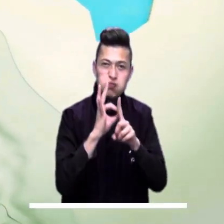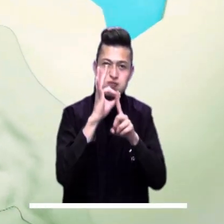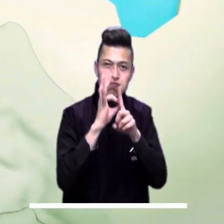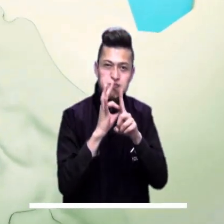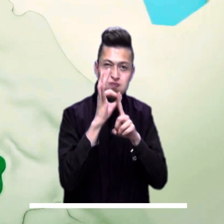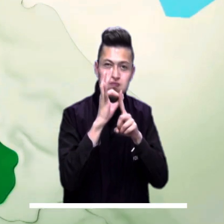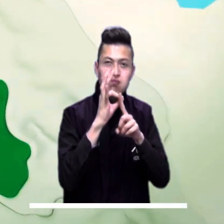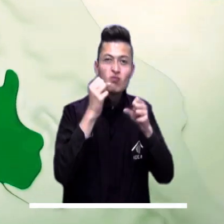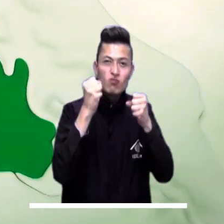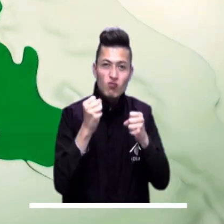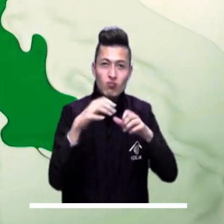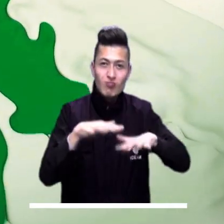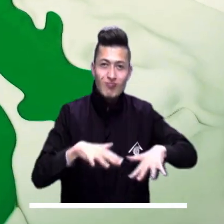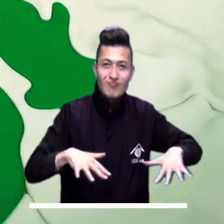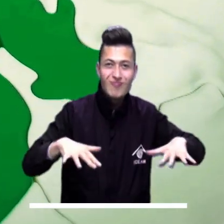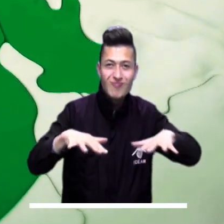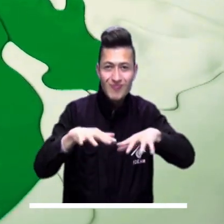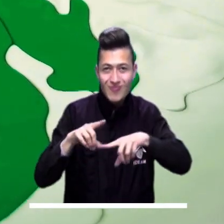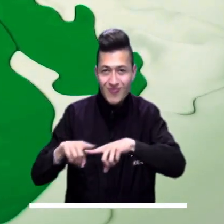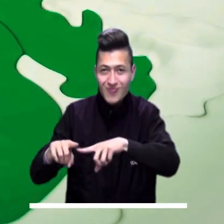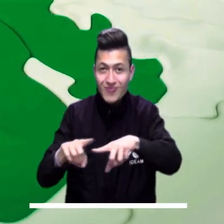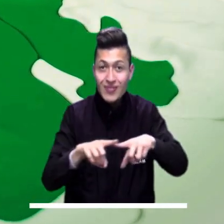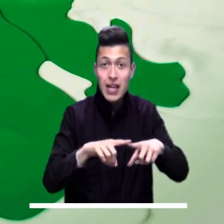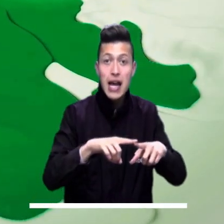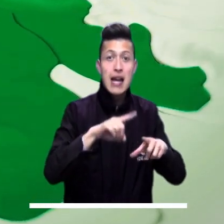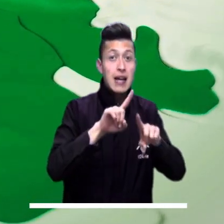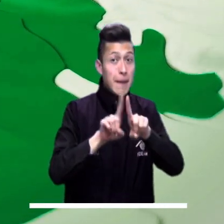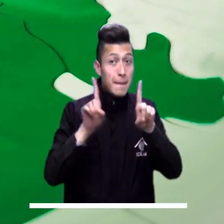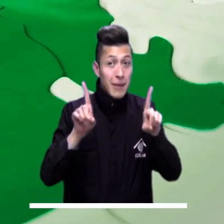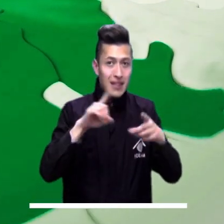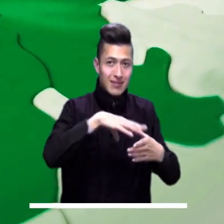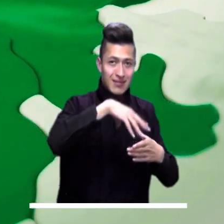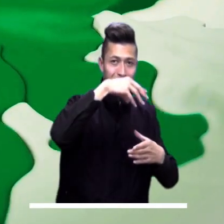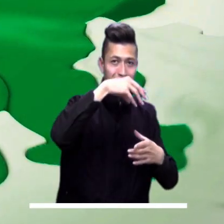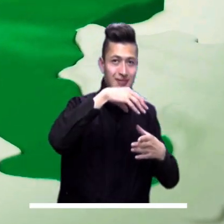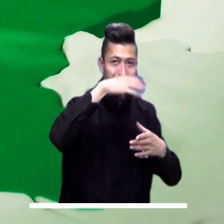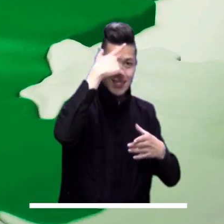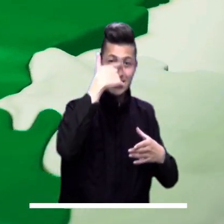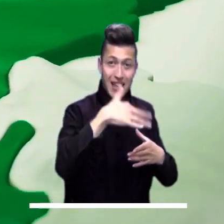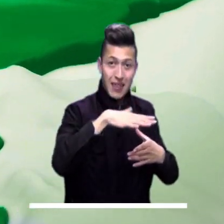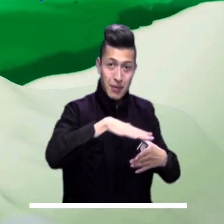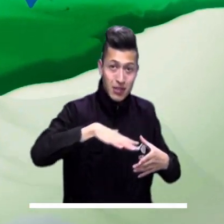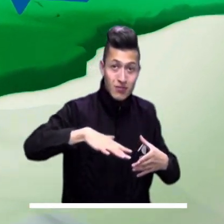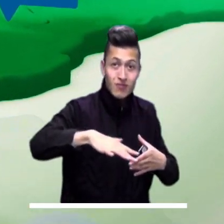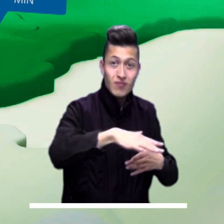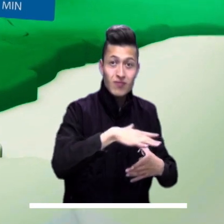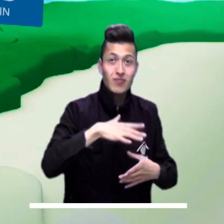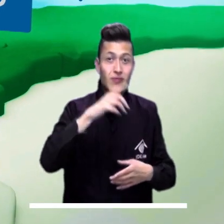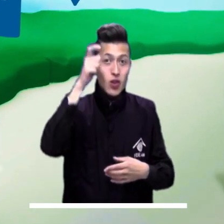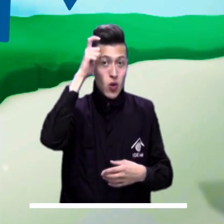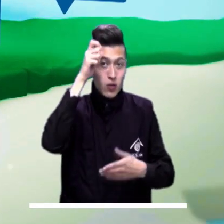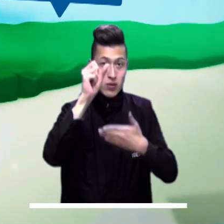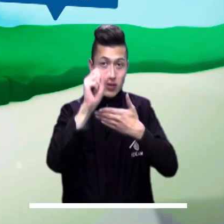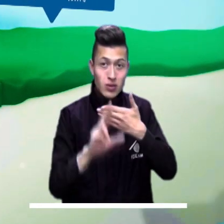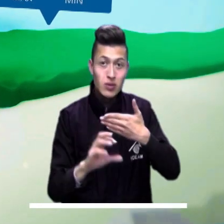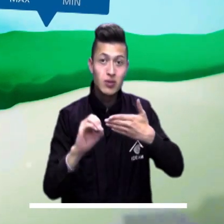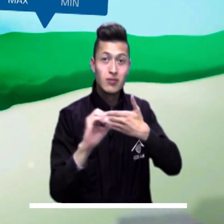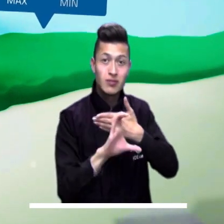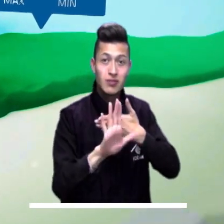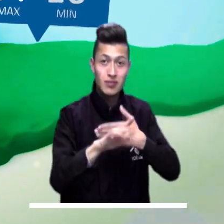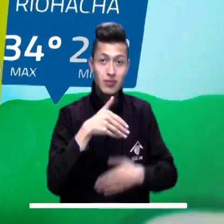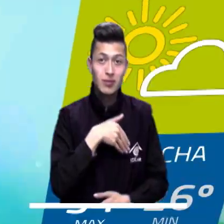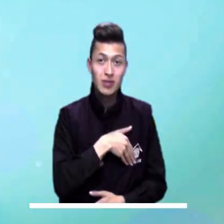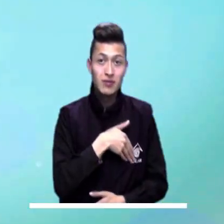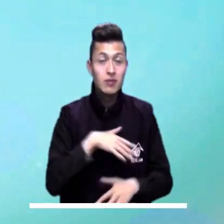sectores, salvo inmediaciones de la Sierra Nevada de Santa Marta, occidente de Córdoba y sur de Bolívar, donde pueden haber lluvias ligeras.